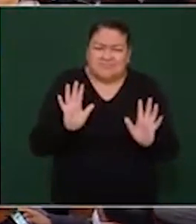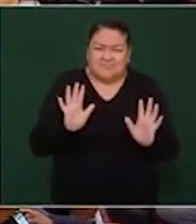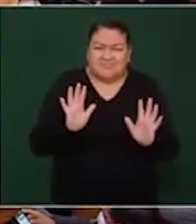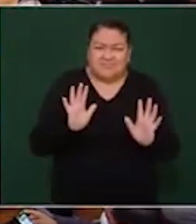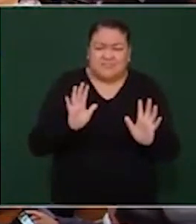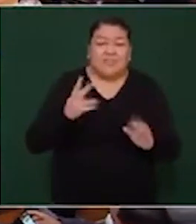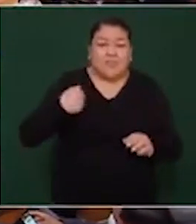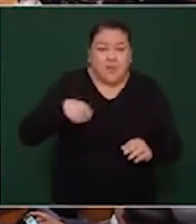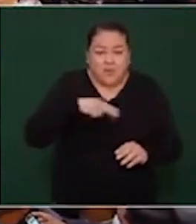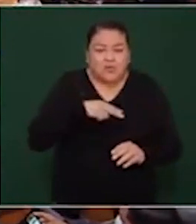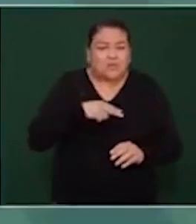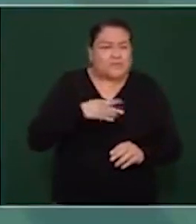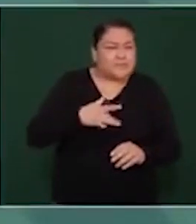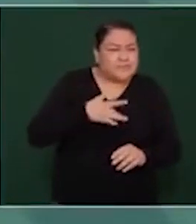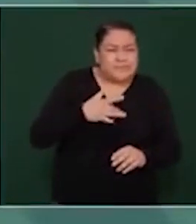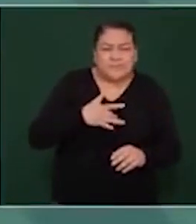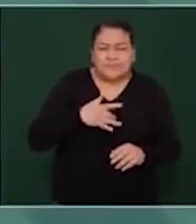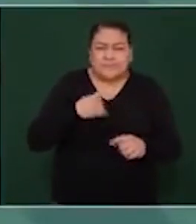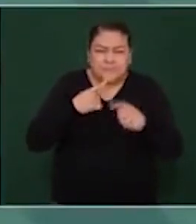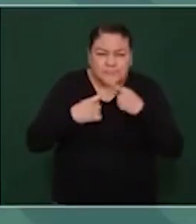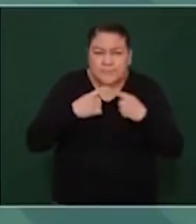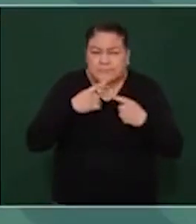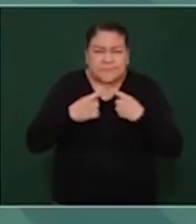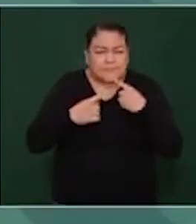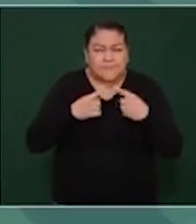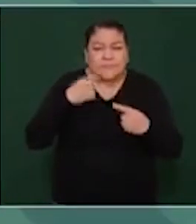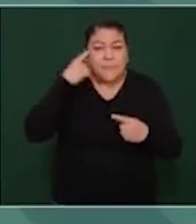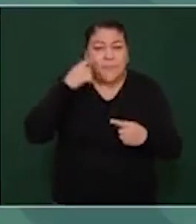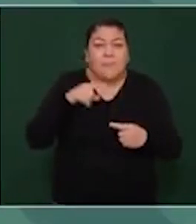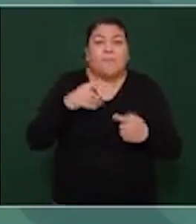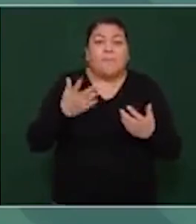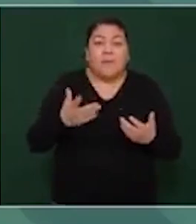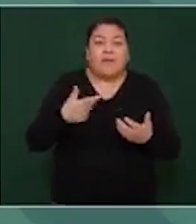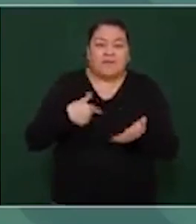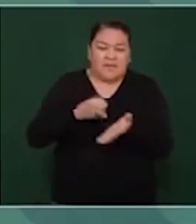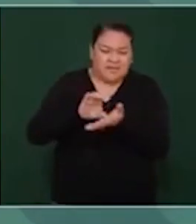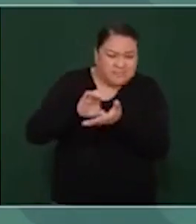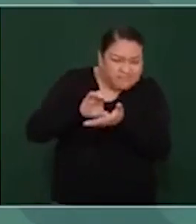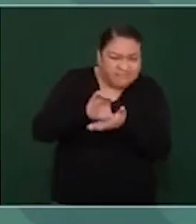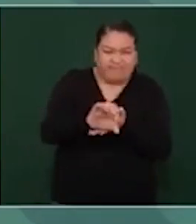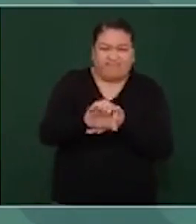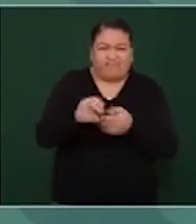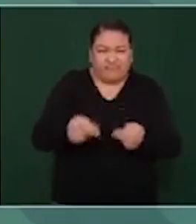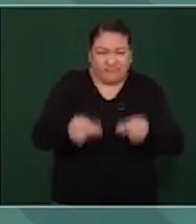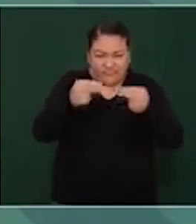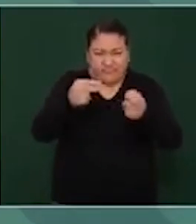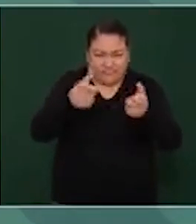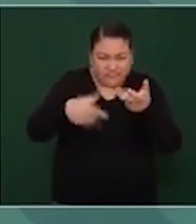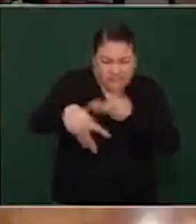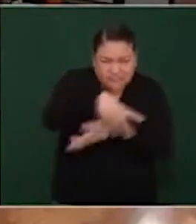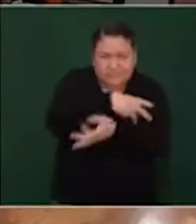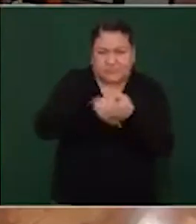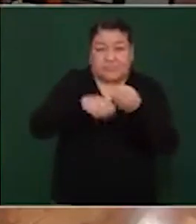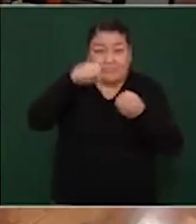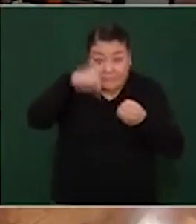insistiendo mucho en que haya inversión en América